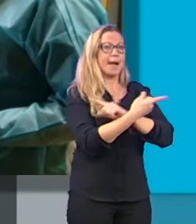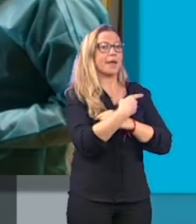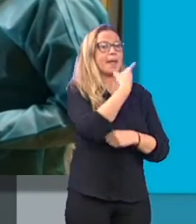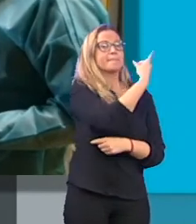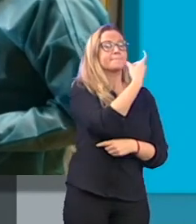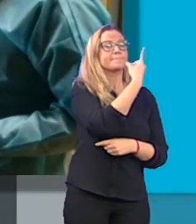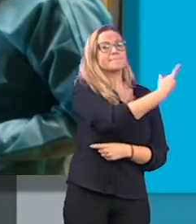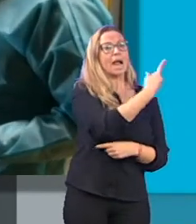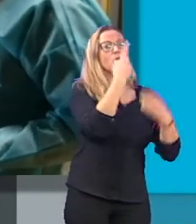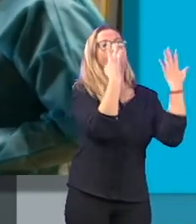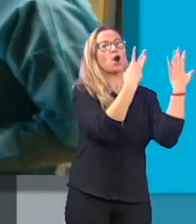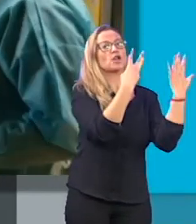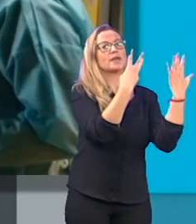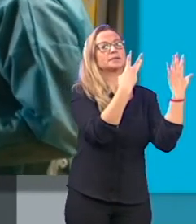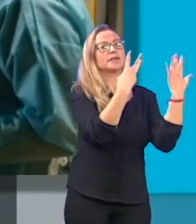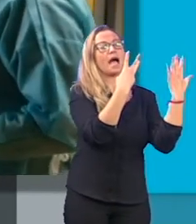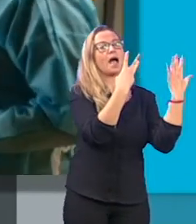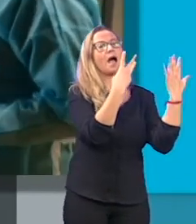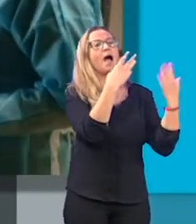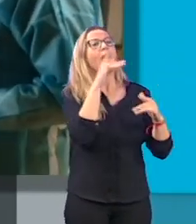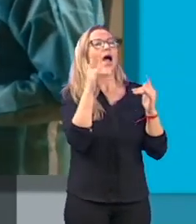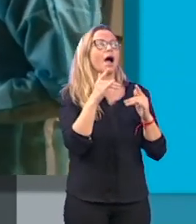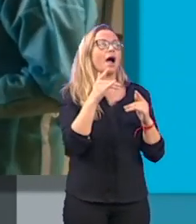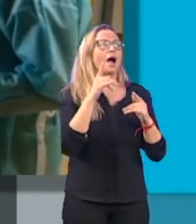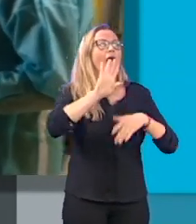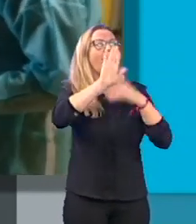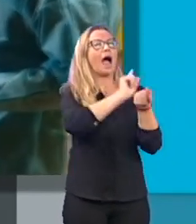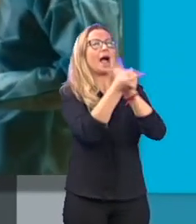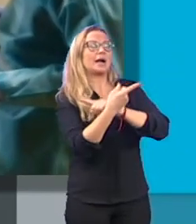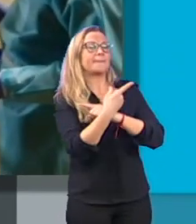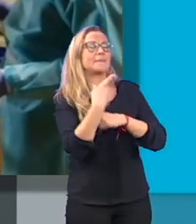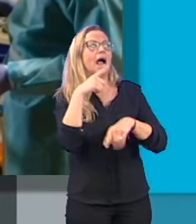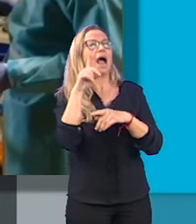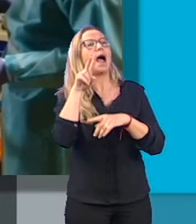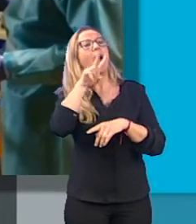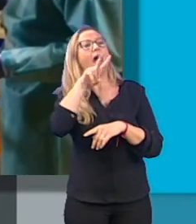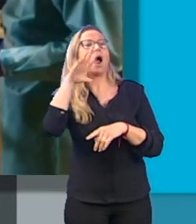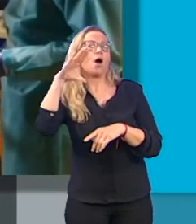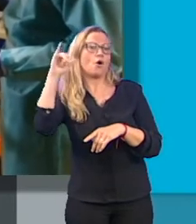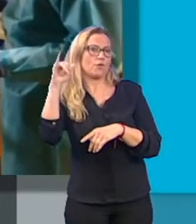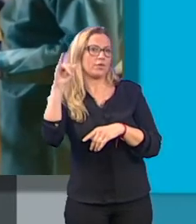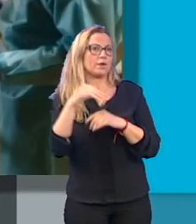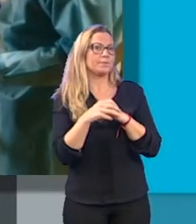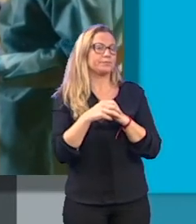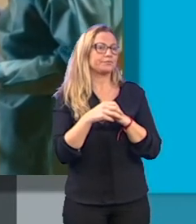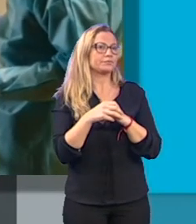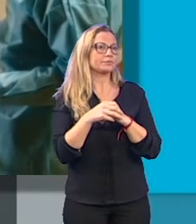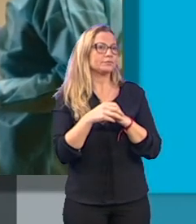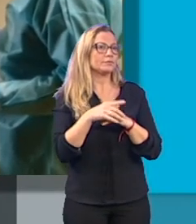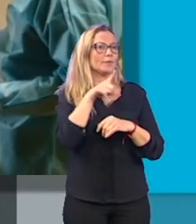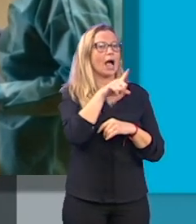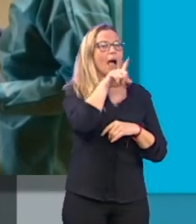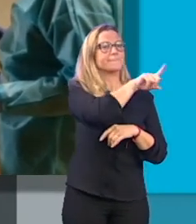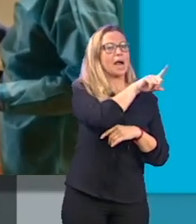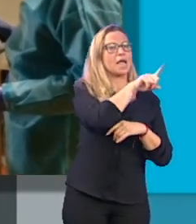.877 camas convencionales y 224 de UCI disponibles en la actualidad, a un total de 1